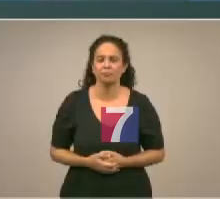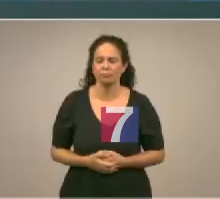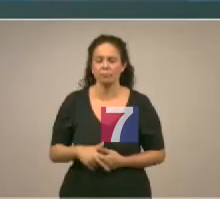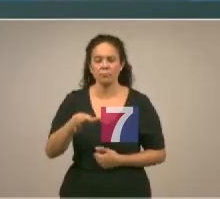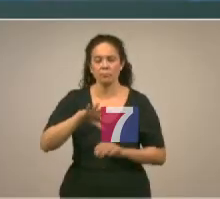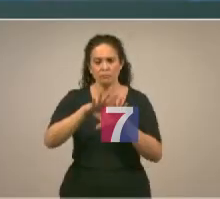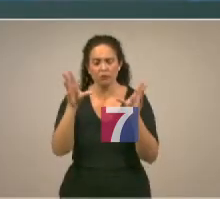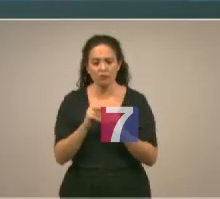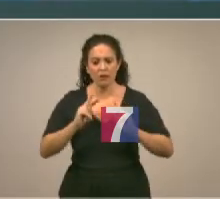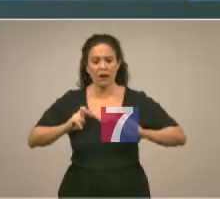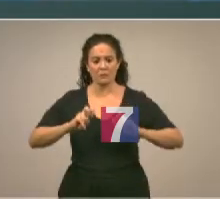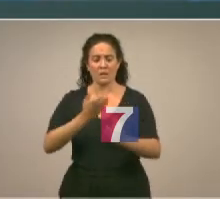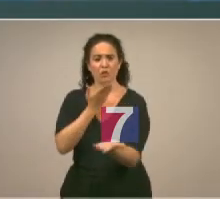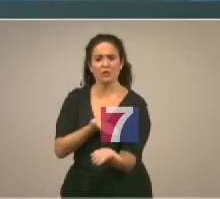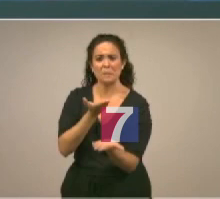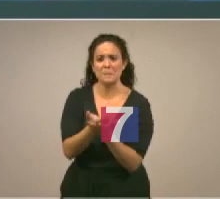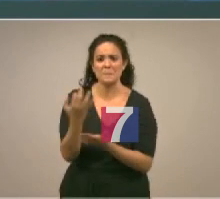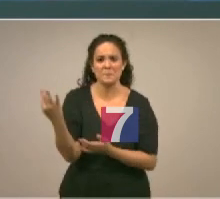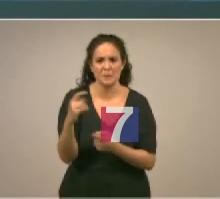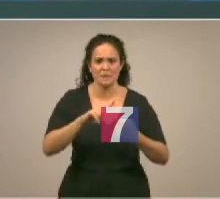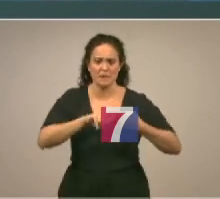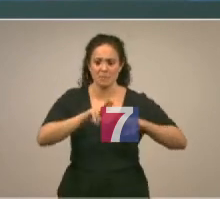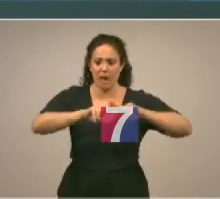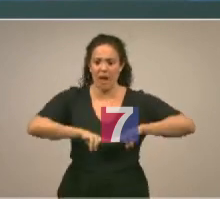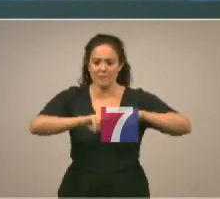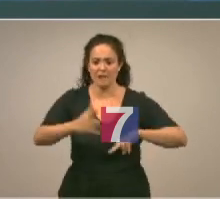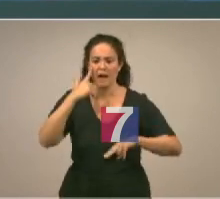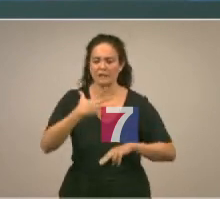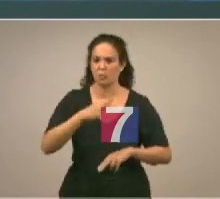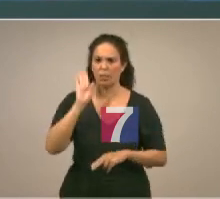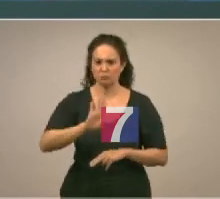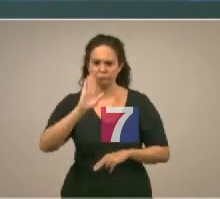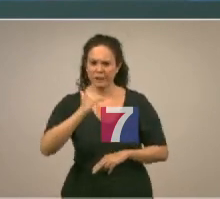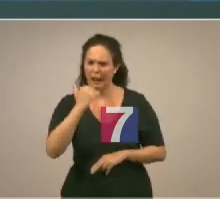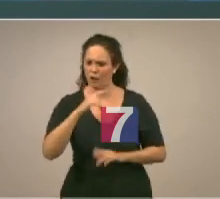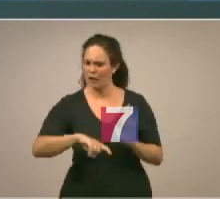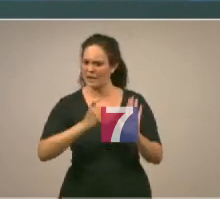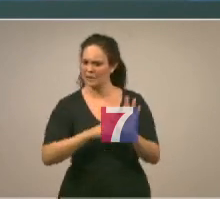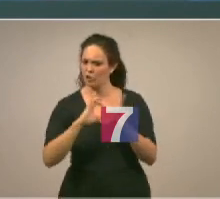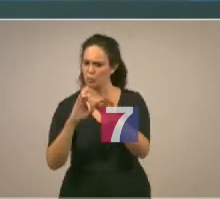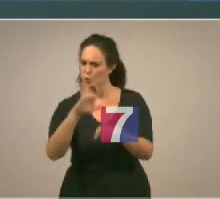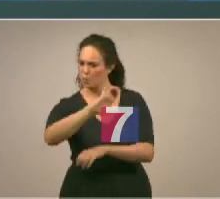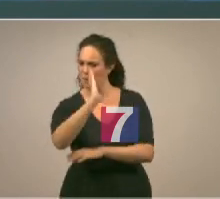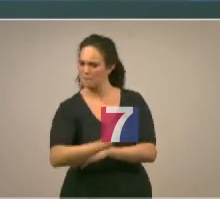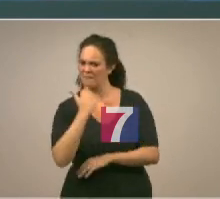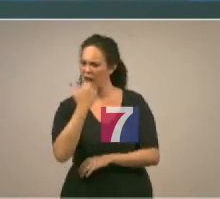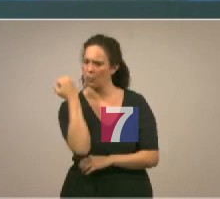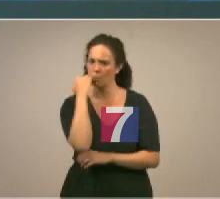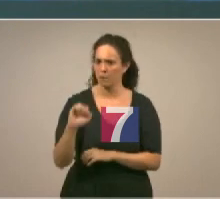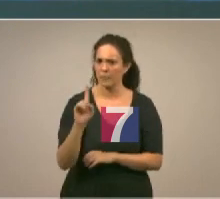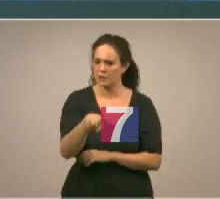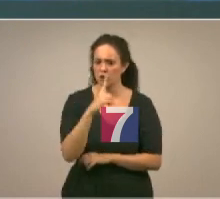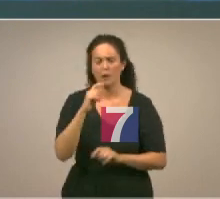investigación se solicitaba pues el análisis de una posible infracción de la legislación de la unión que regula todo el tema de